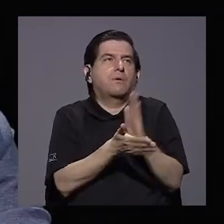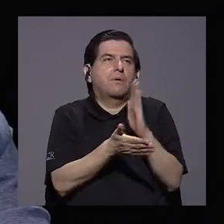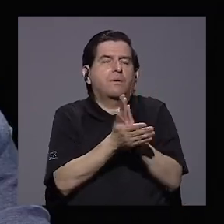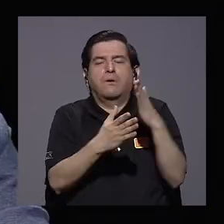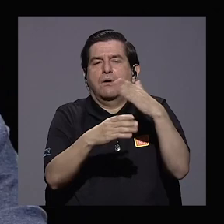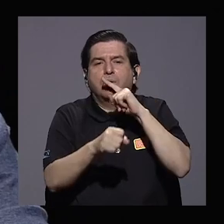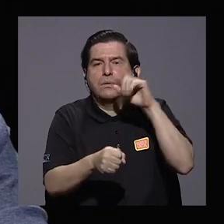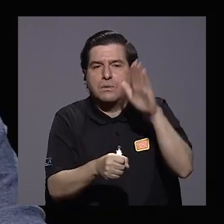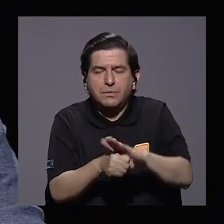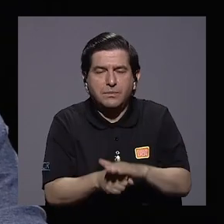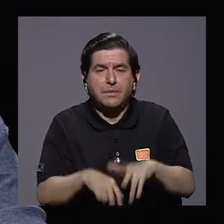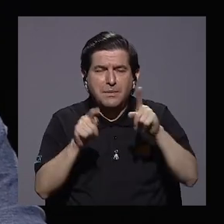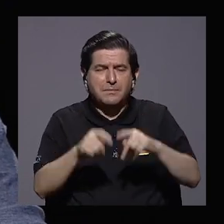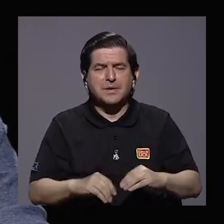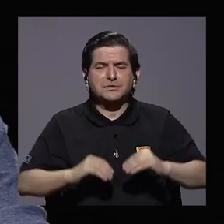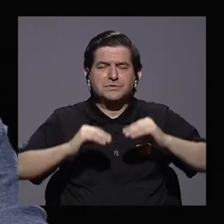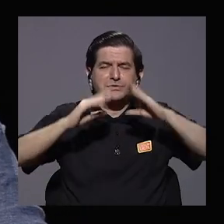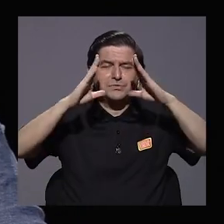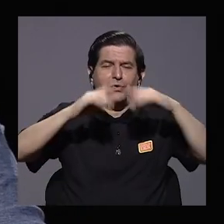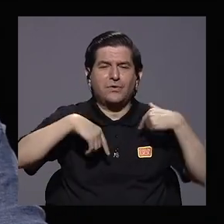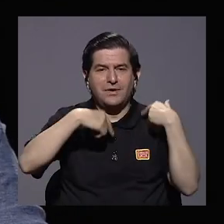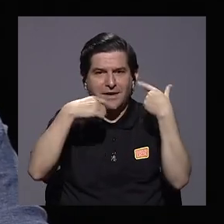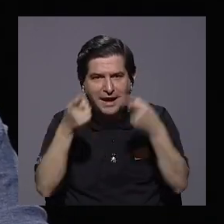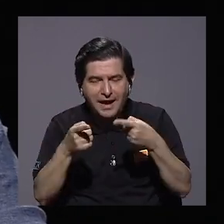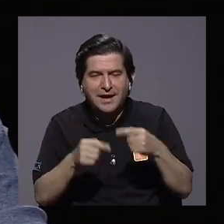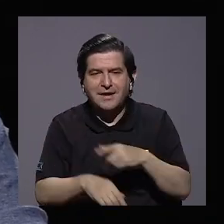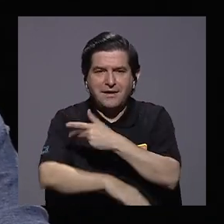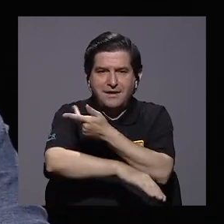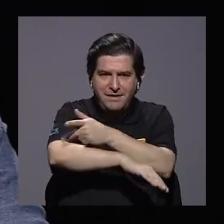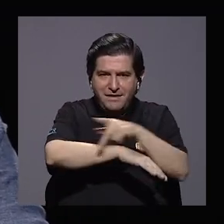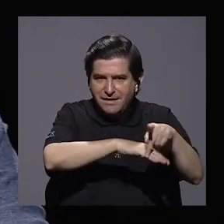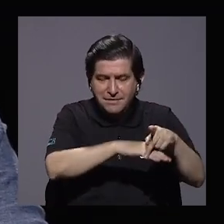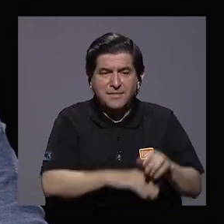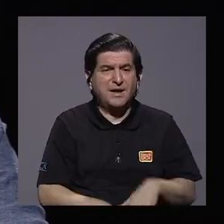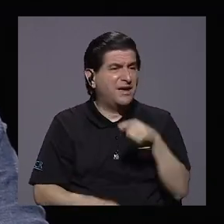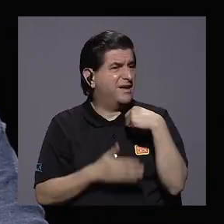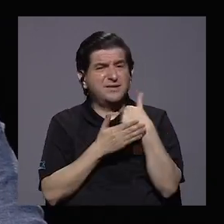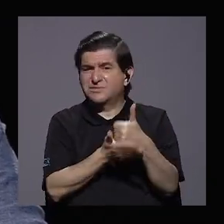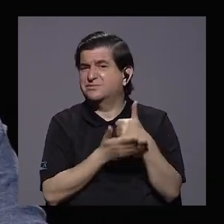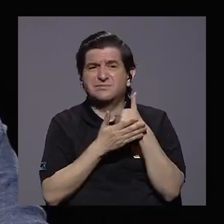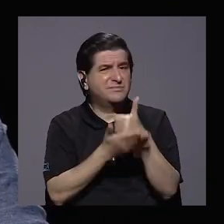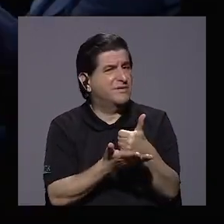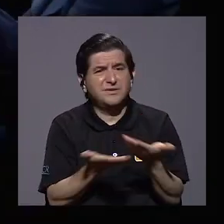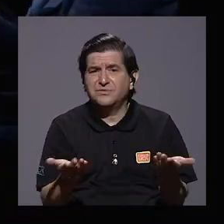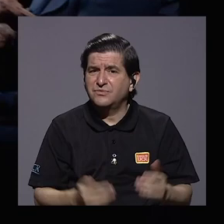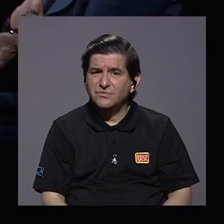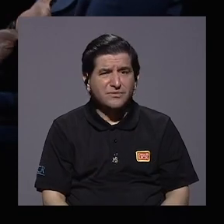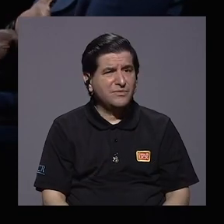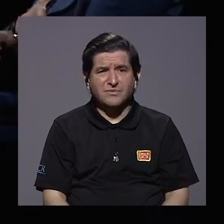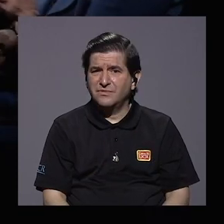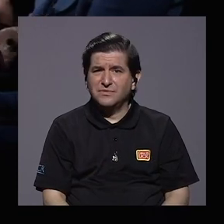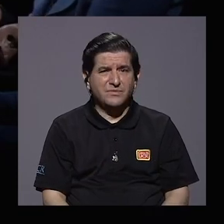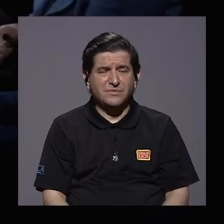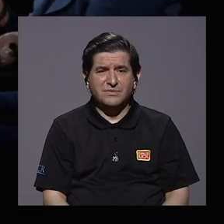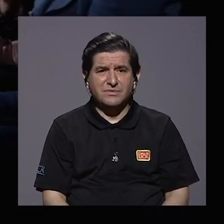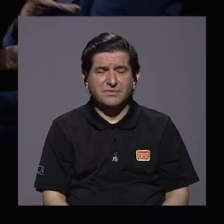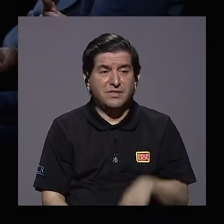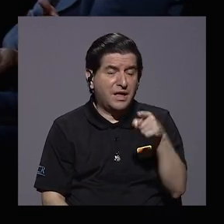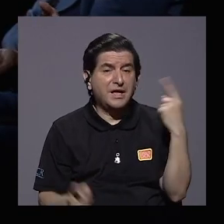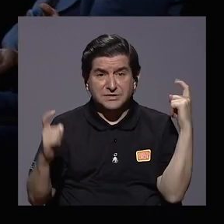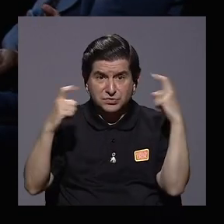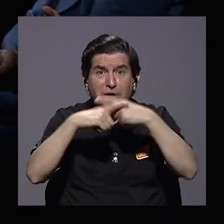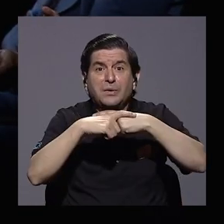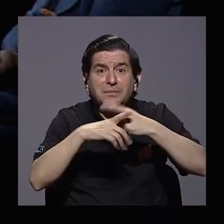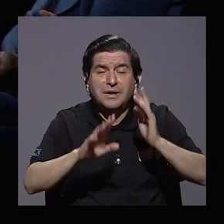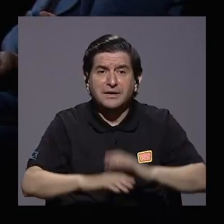Si alguien quisiera madrugar para ir en la pura mañana a la playa... No, eso ...y el cantón es naranja versus un amarillo, hay una complejidad